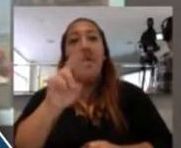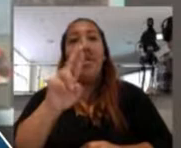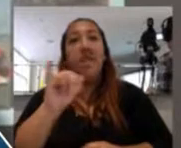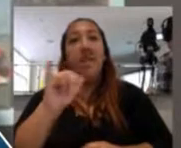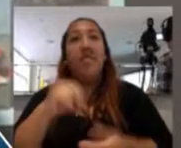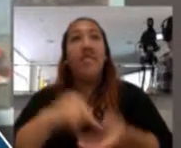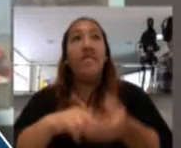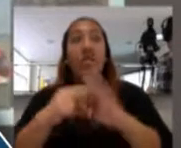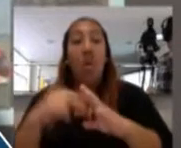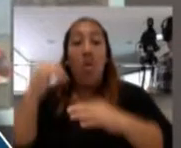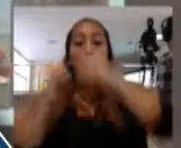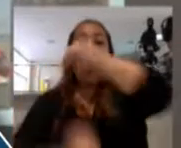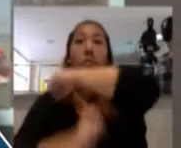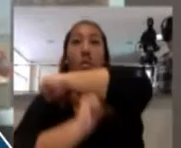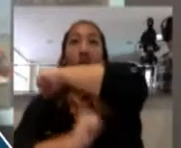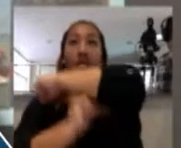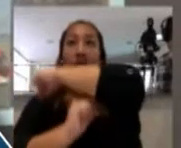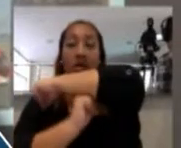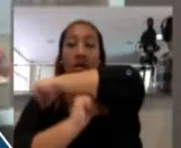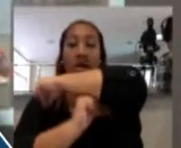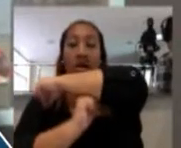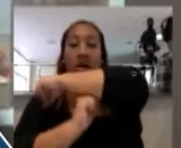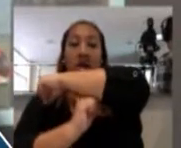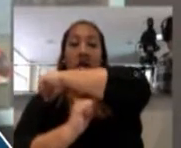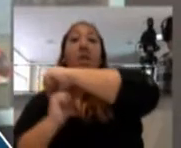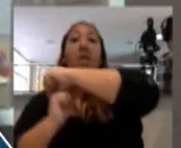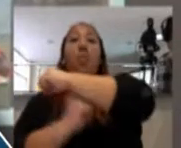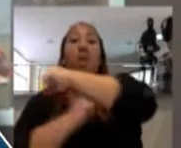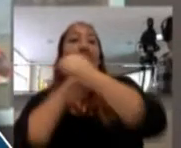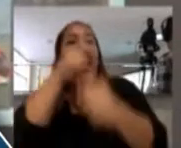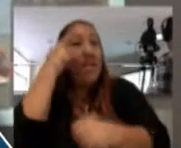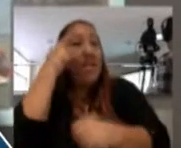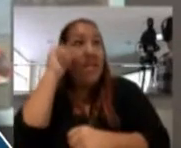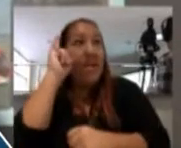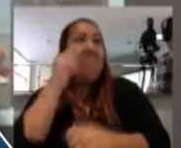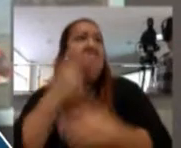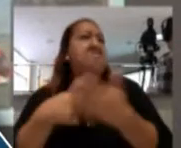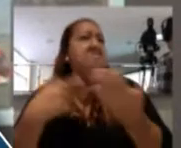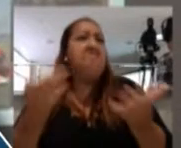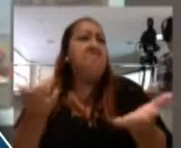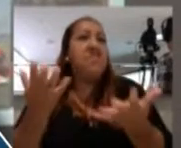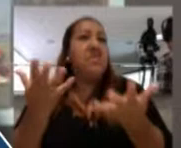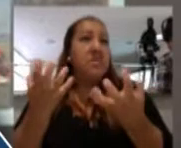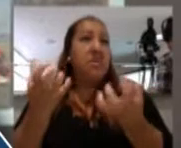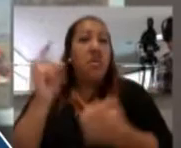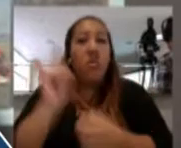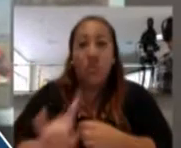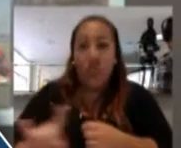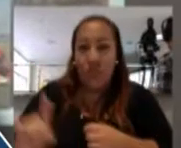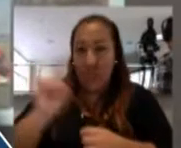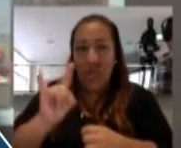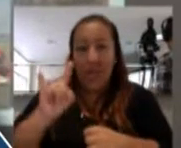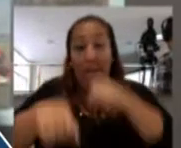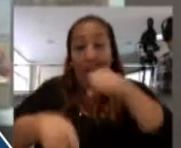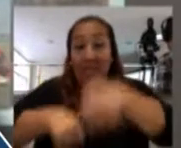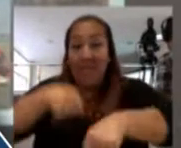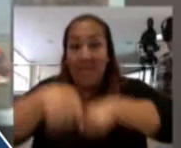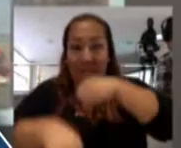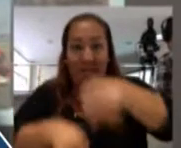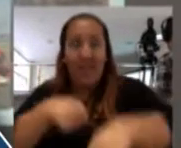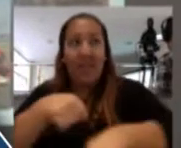cosa que un puente que han ideado ellos para poder utilizar bicicletas